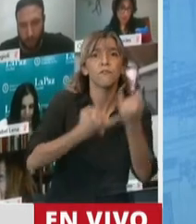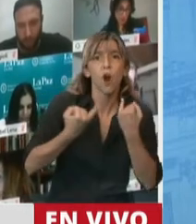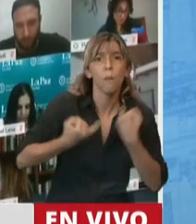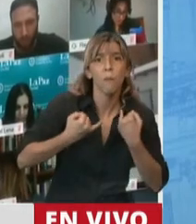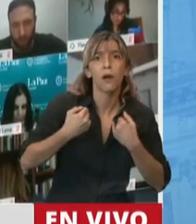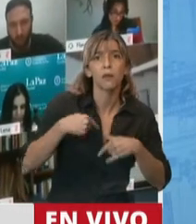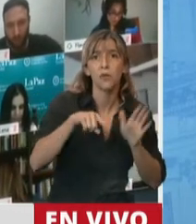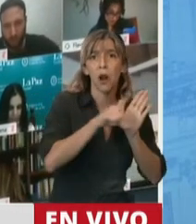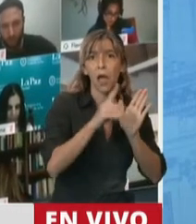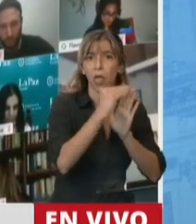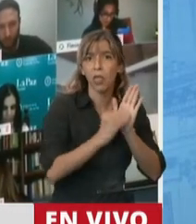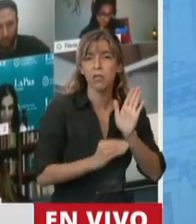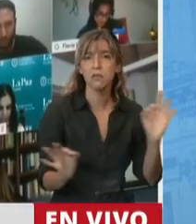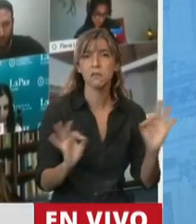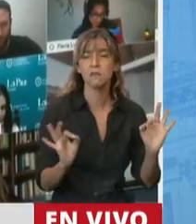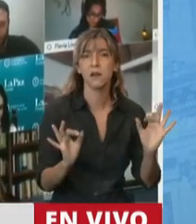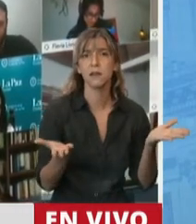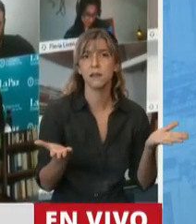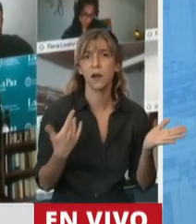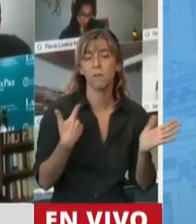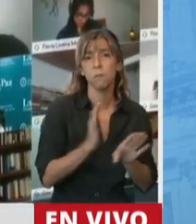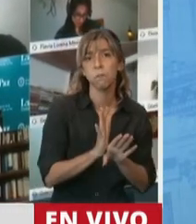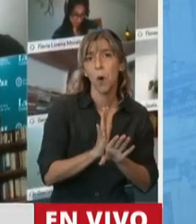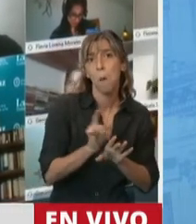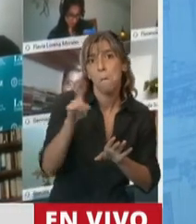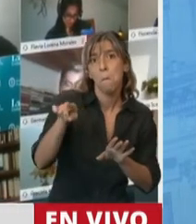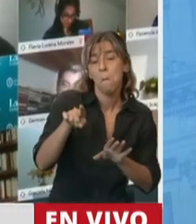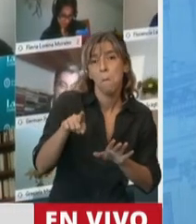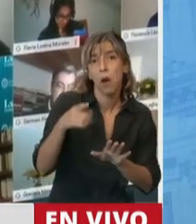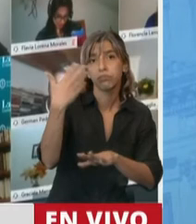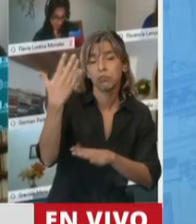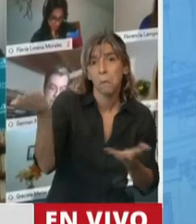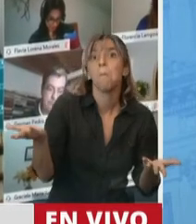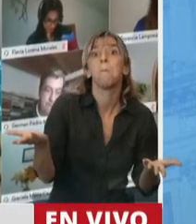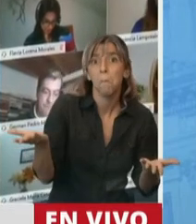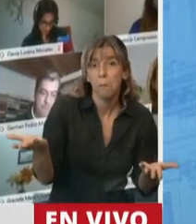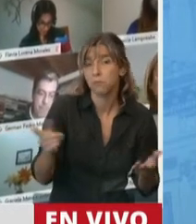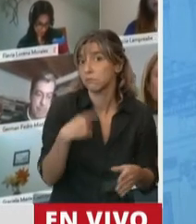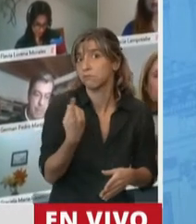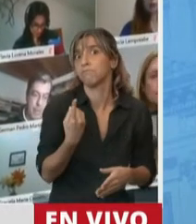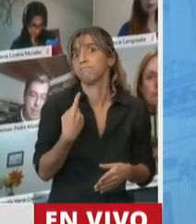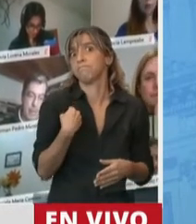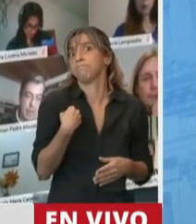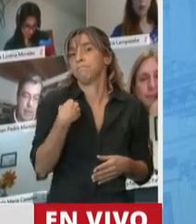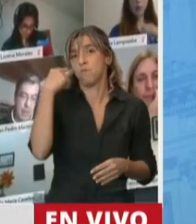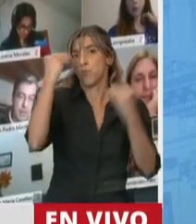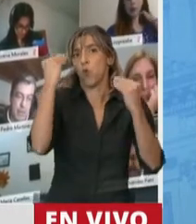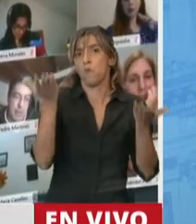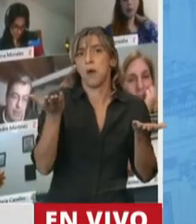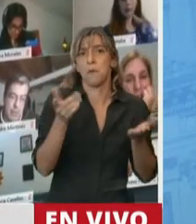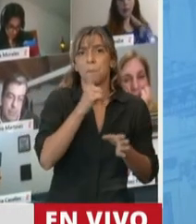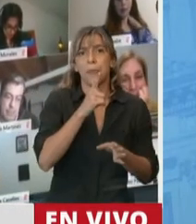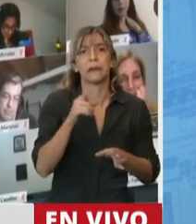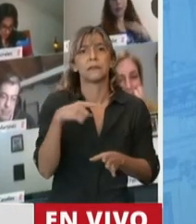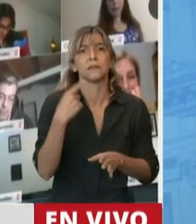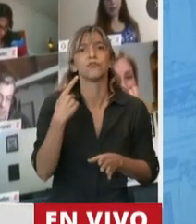Y esto es preocupante porque debo concluir que hemos cumplido un mero trámite escuchándolos. Y